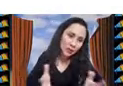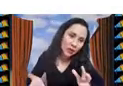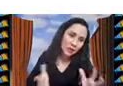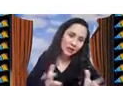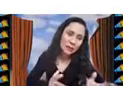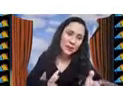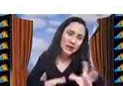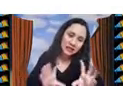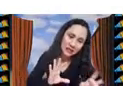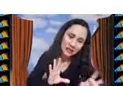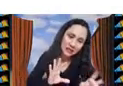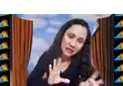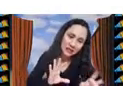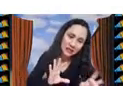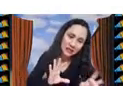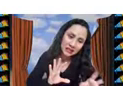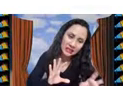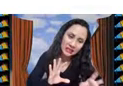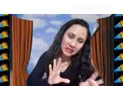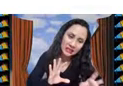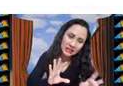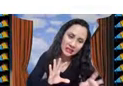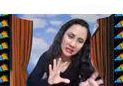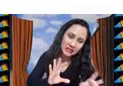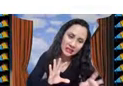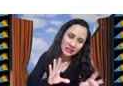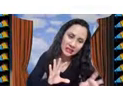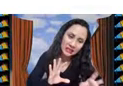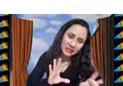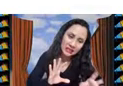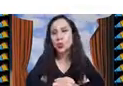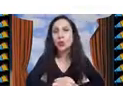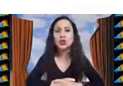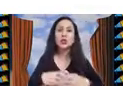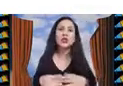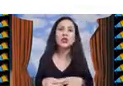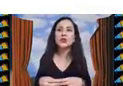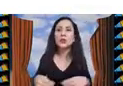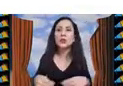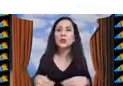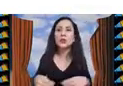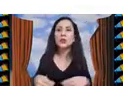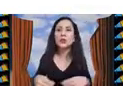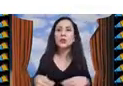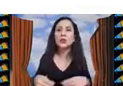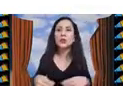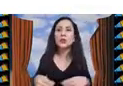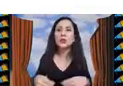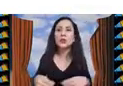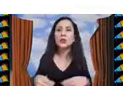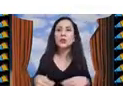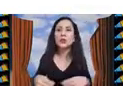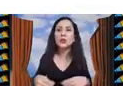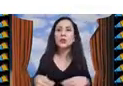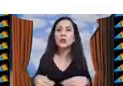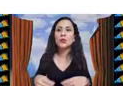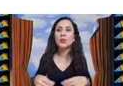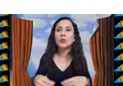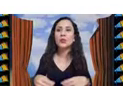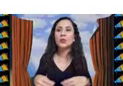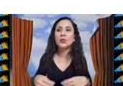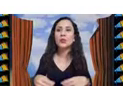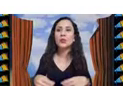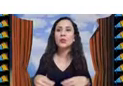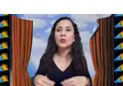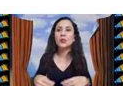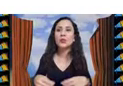Problemas, puedo ver también este tipo de problemas, cuando hablo de ruteo de vehículos, lo mismo, yo quiero tener recorridos de los vehículos